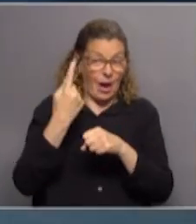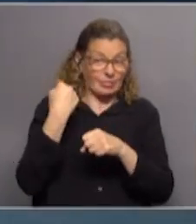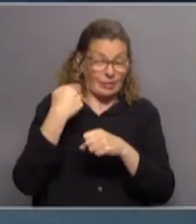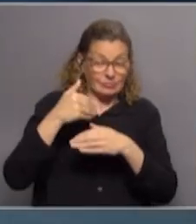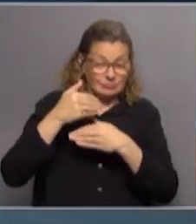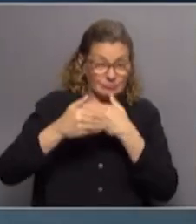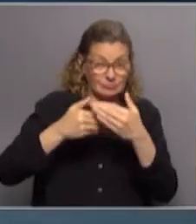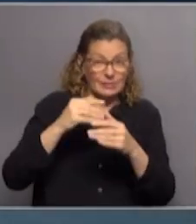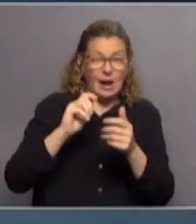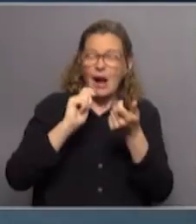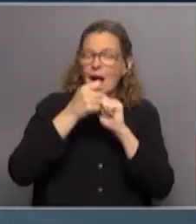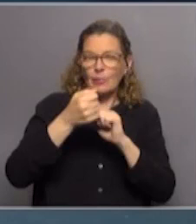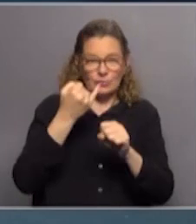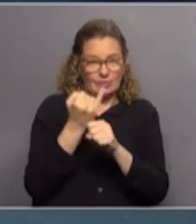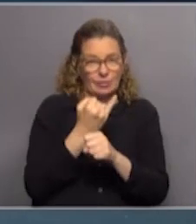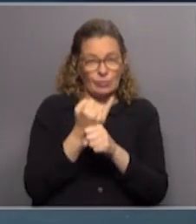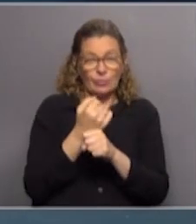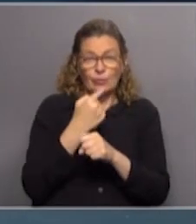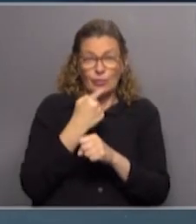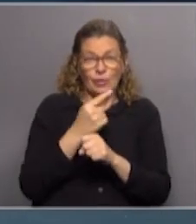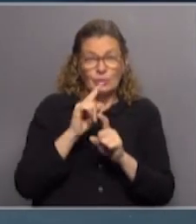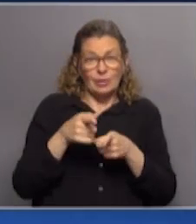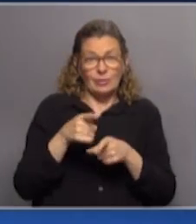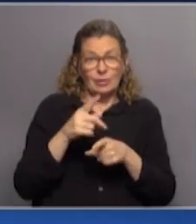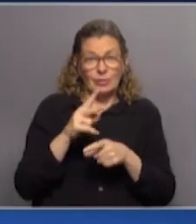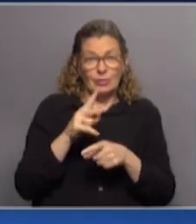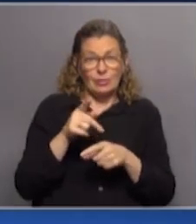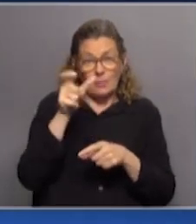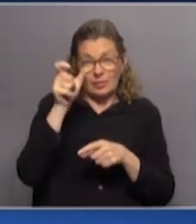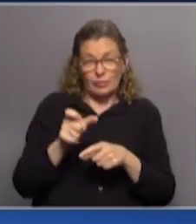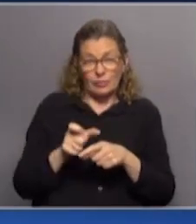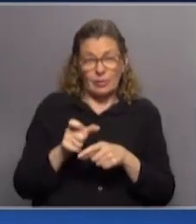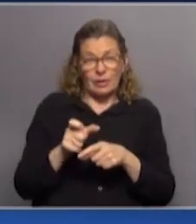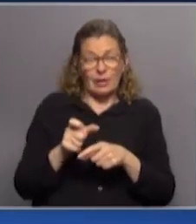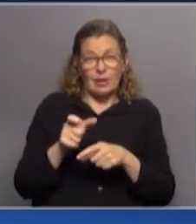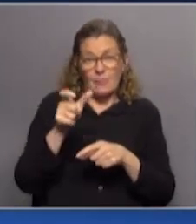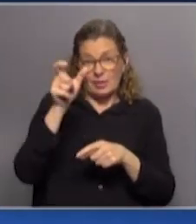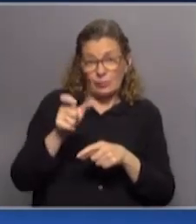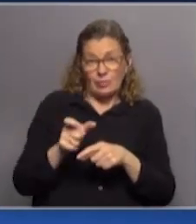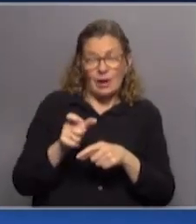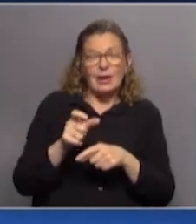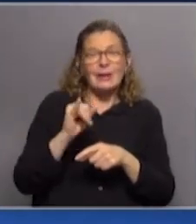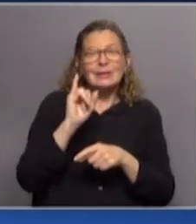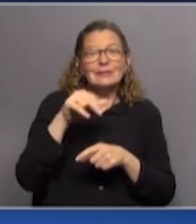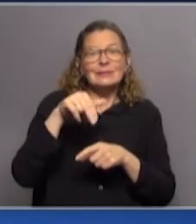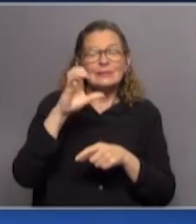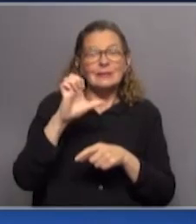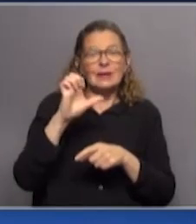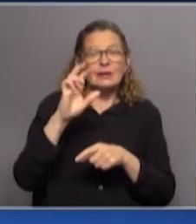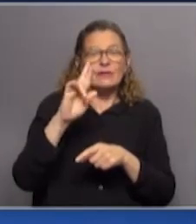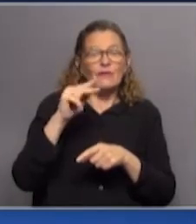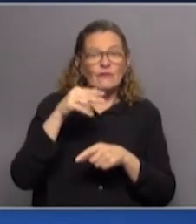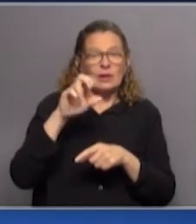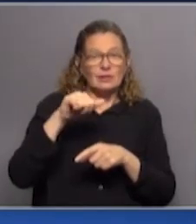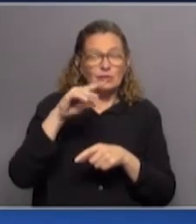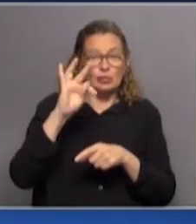otra institución. Lo dijo inclusive hoy la veedora, una de las interventoras. Cuando entré a Casa de Galicia,